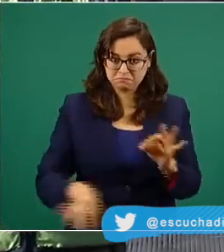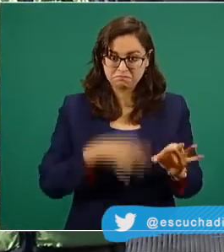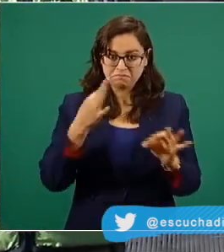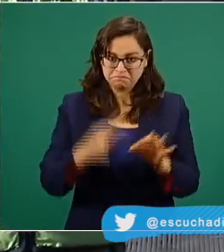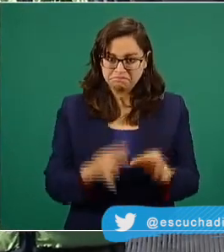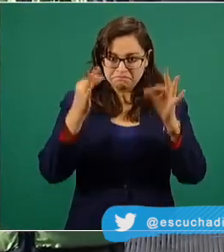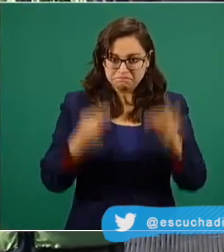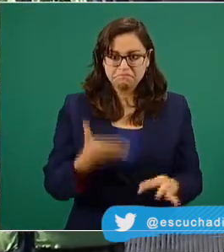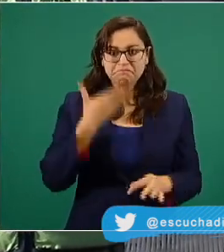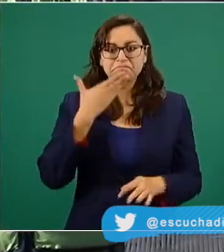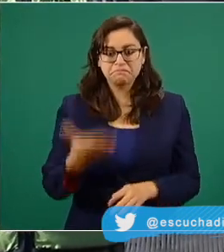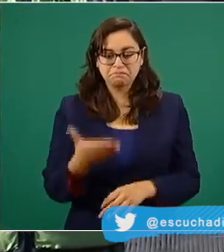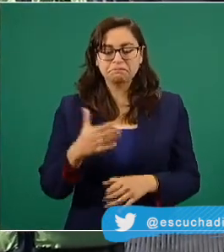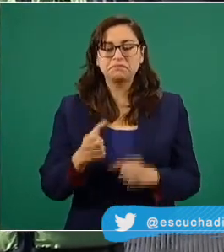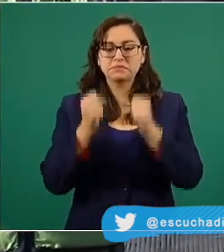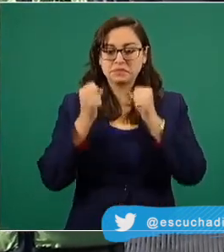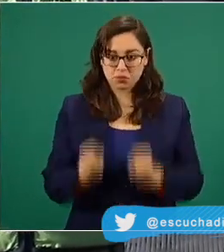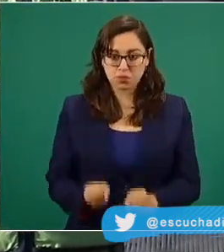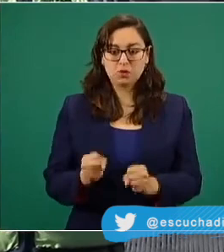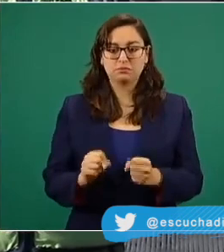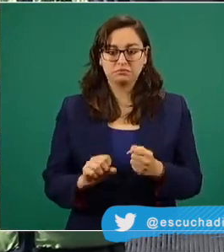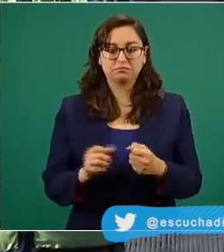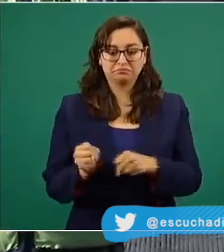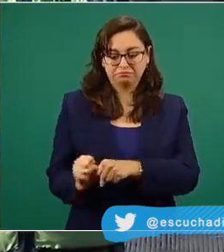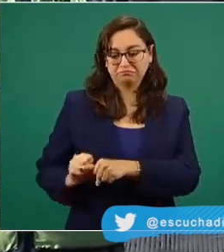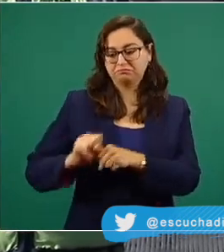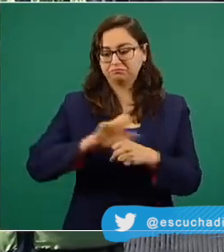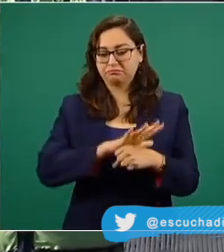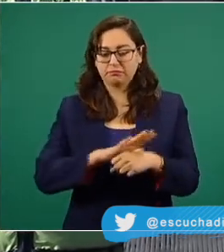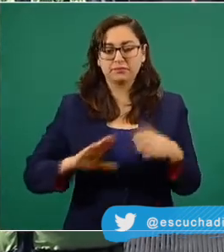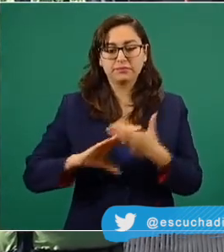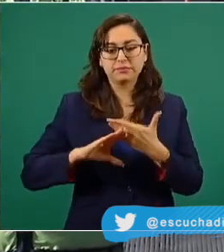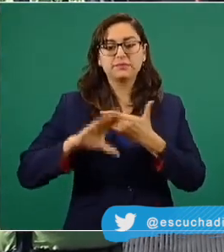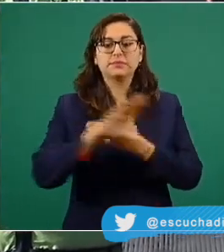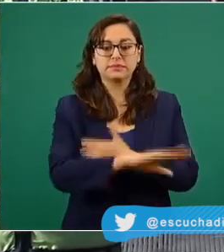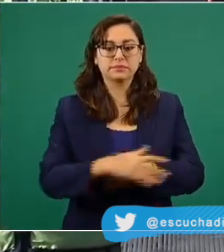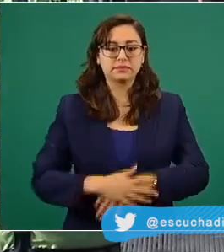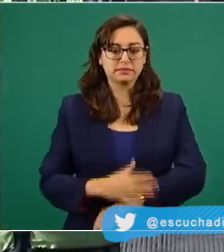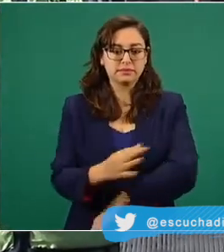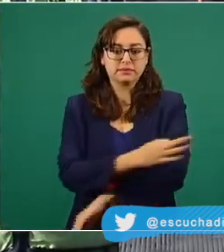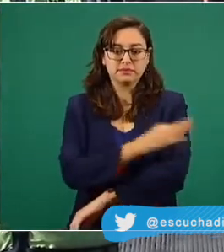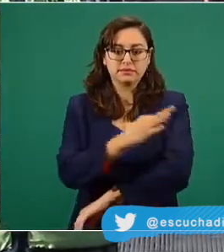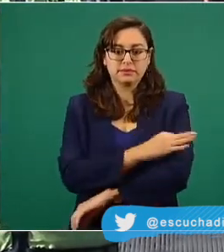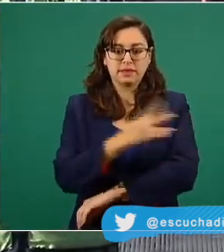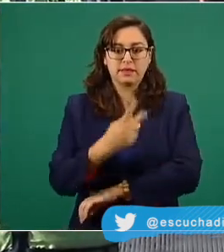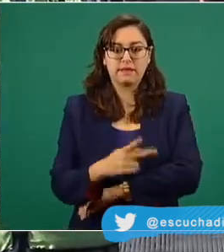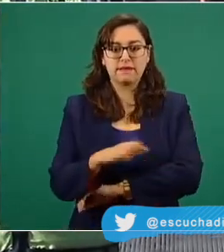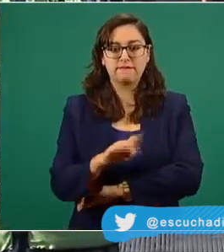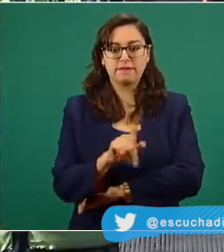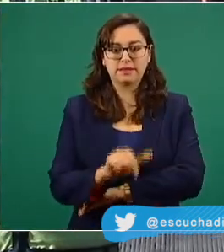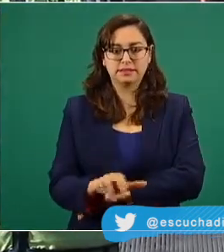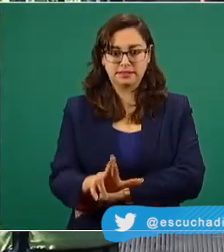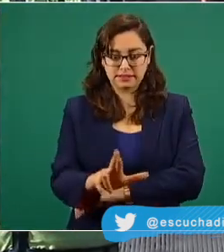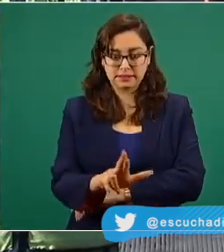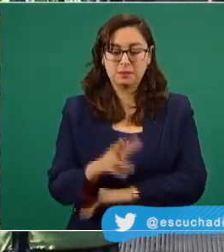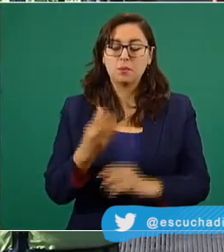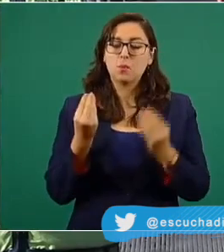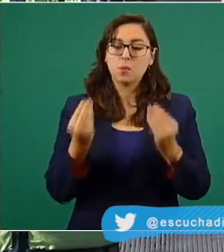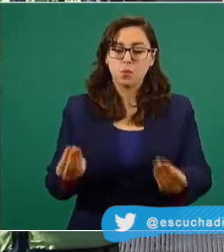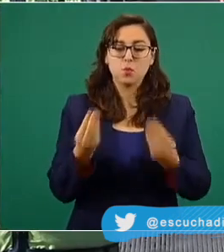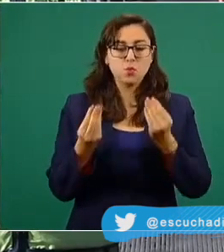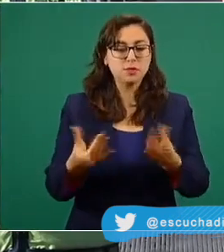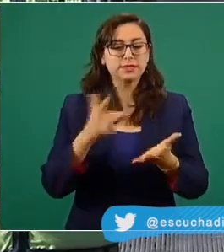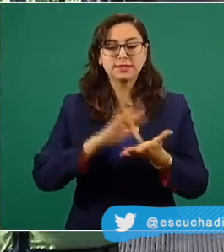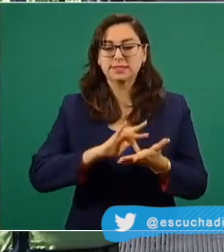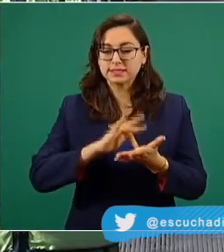seguras contra el COVID-19, como es la vacuna de Pfizer-BioNTech, a quien agradecemos